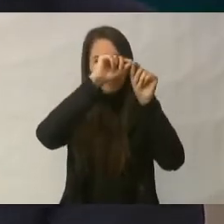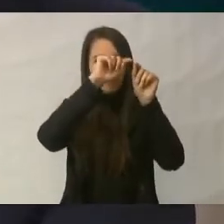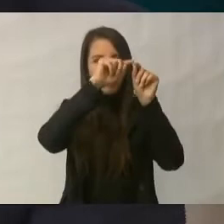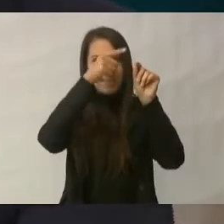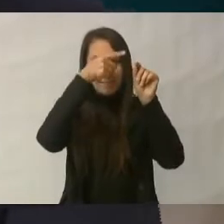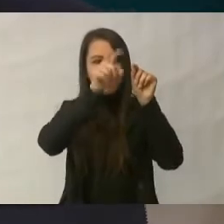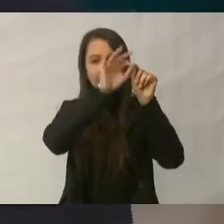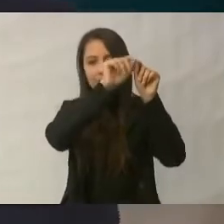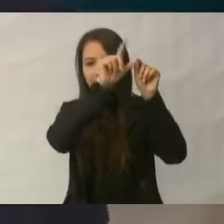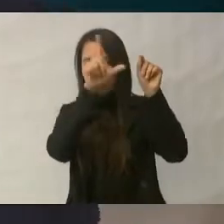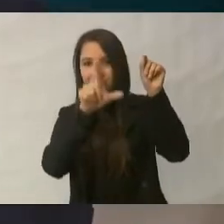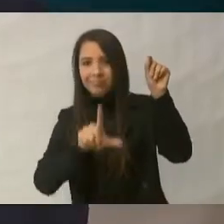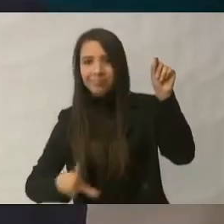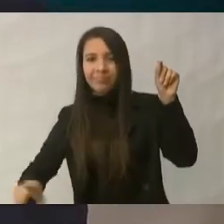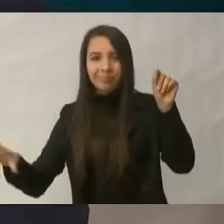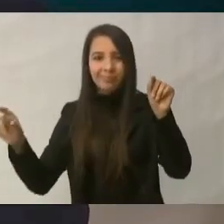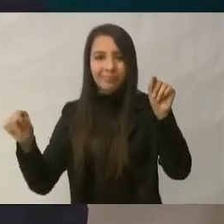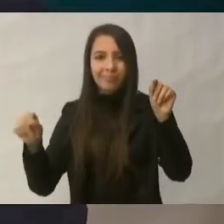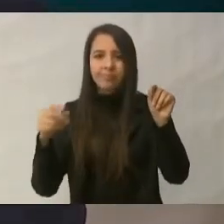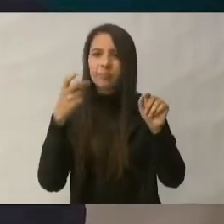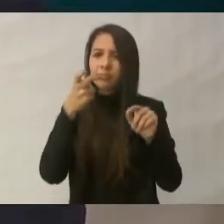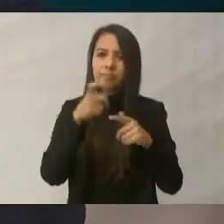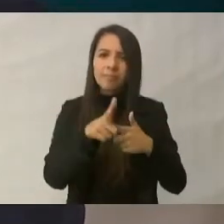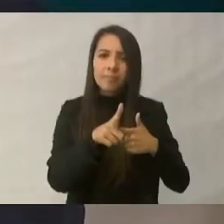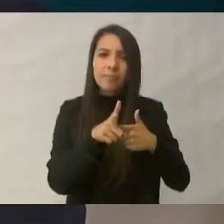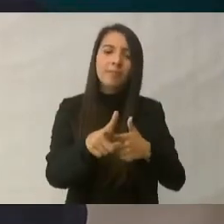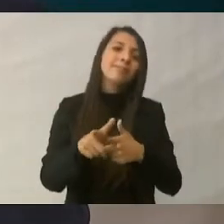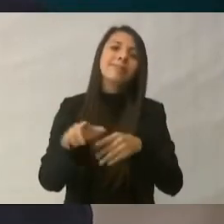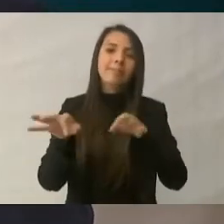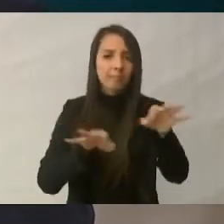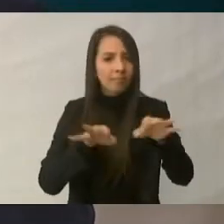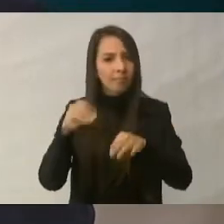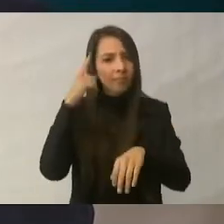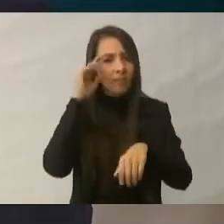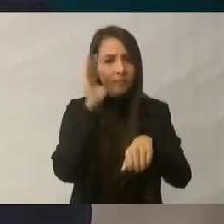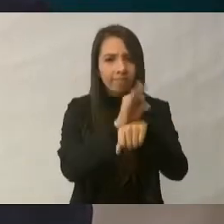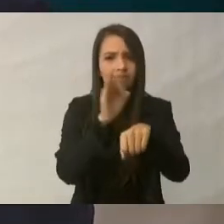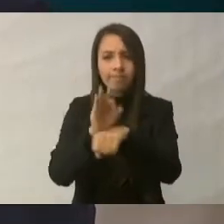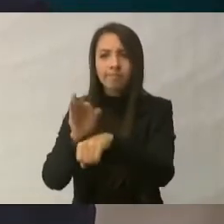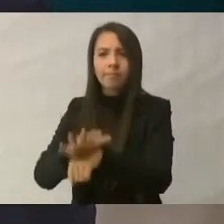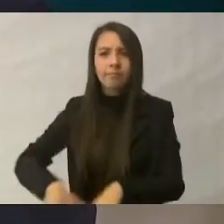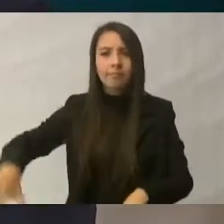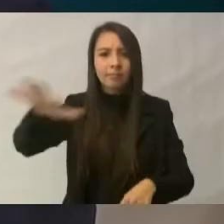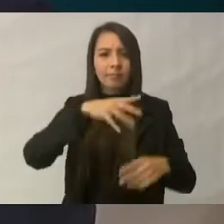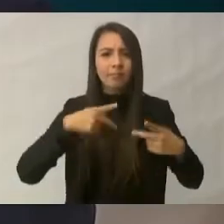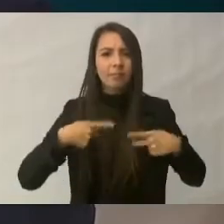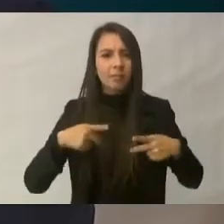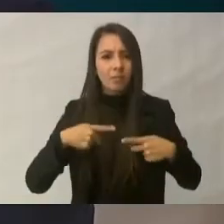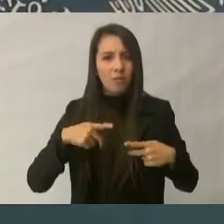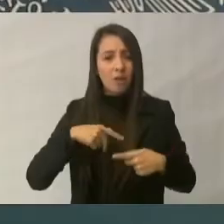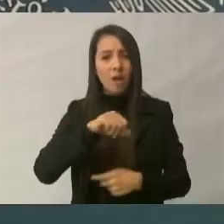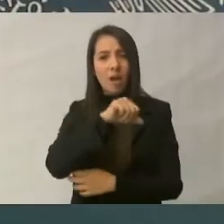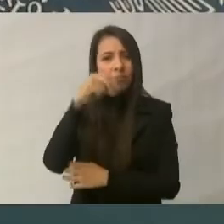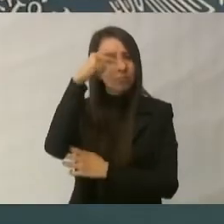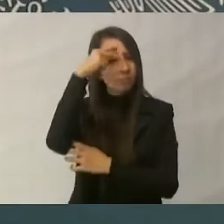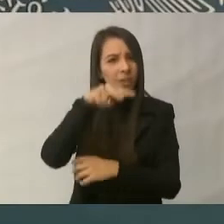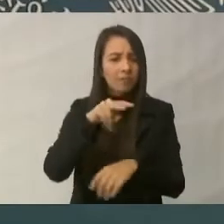trabajando en beneficio del pueblo de todos los mexicanos